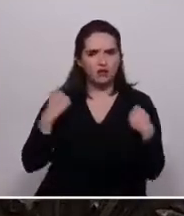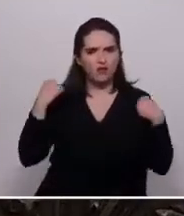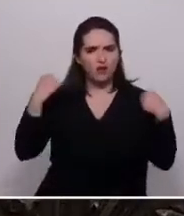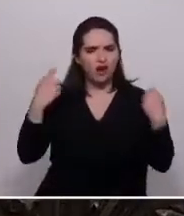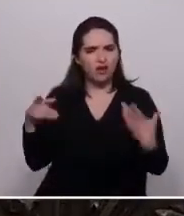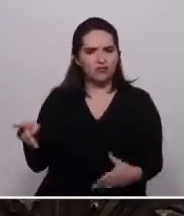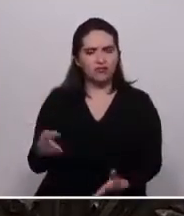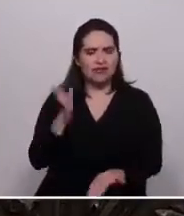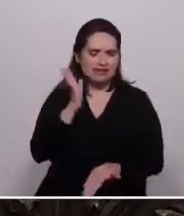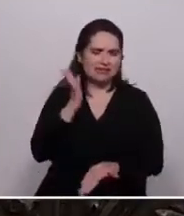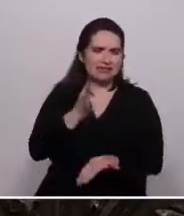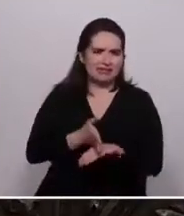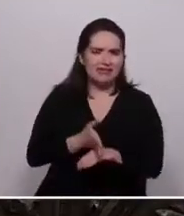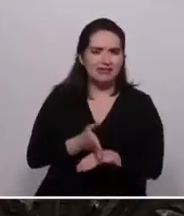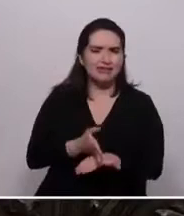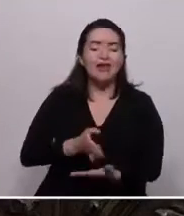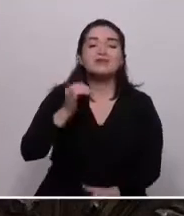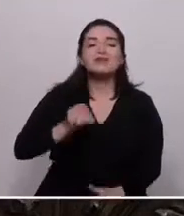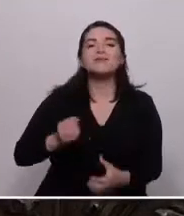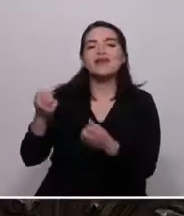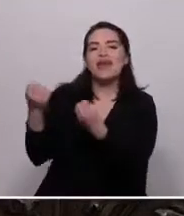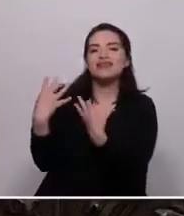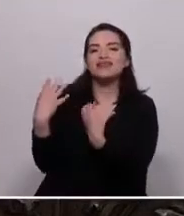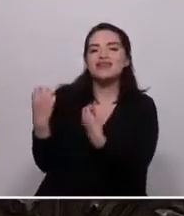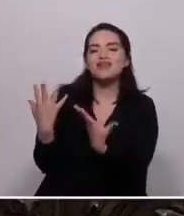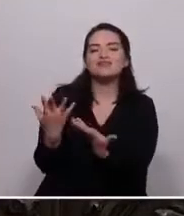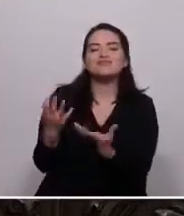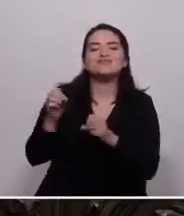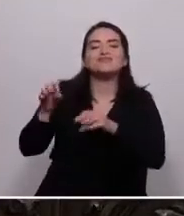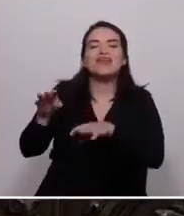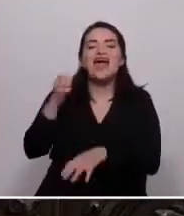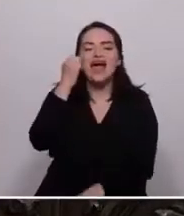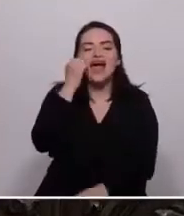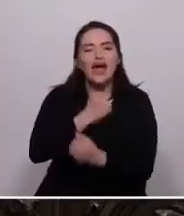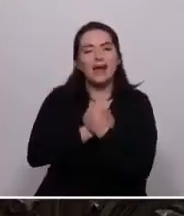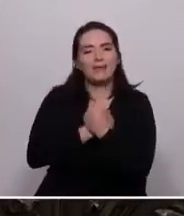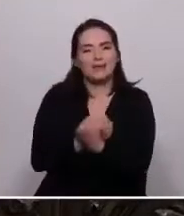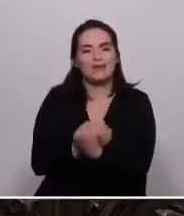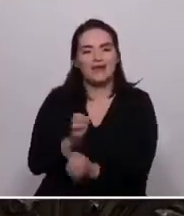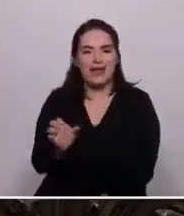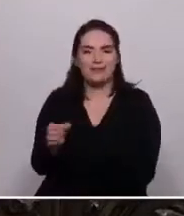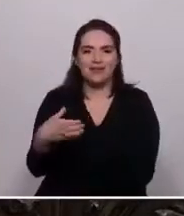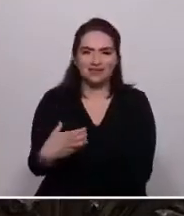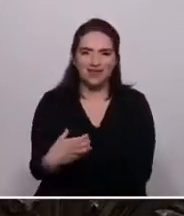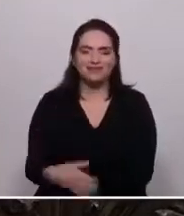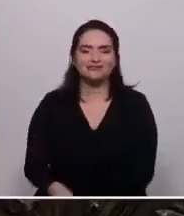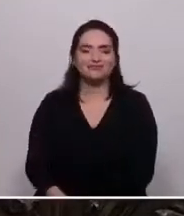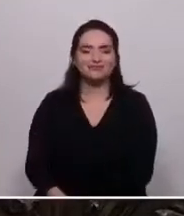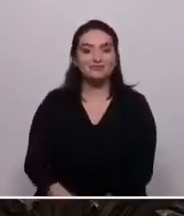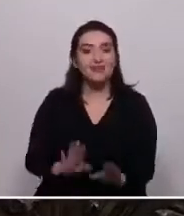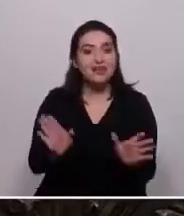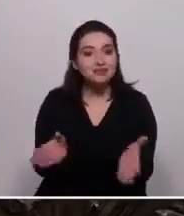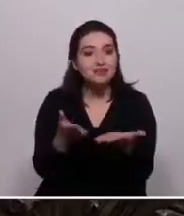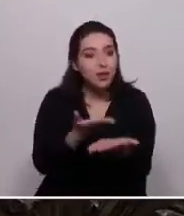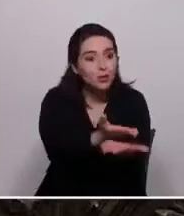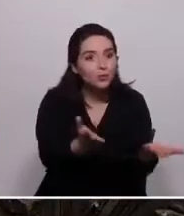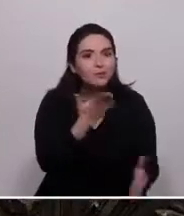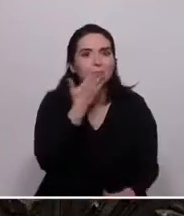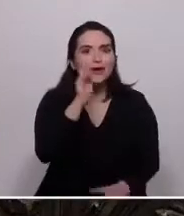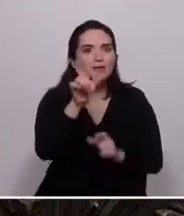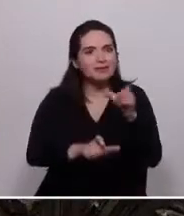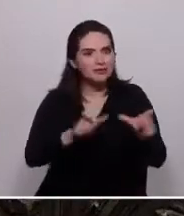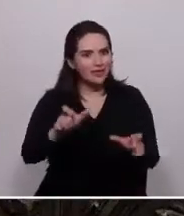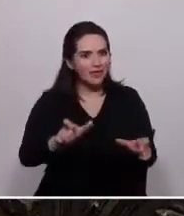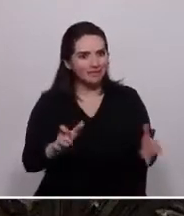pero que siempre nos enseñó desde el amor y la empatía y nos incitaba a ser mejores personas,